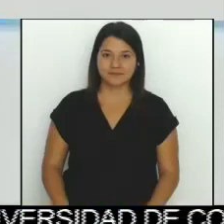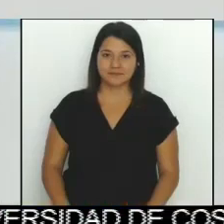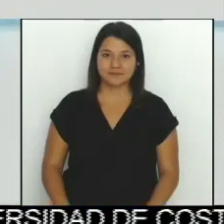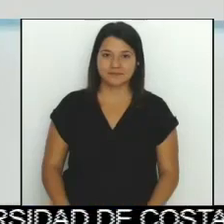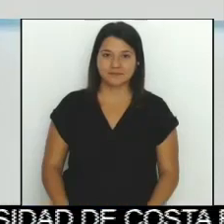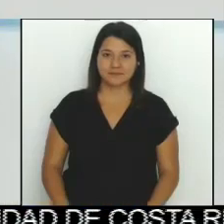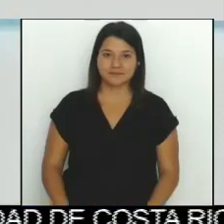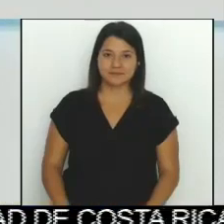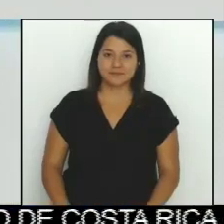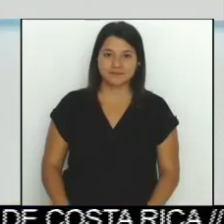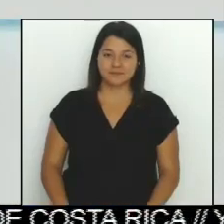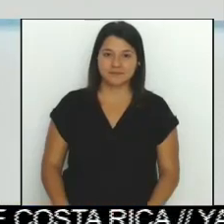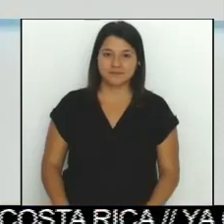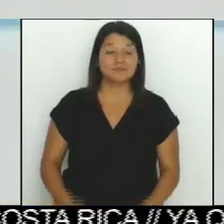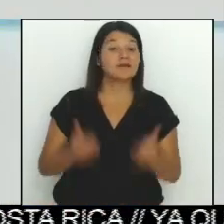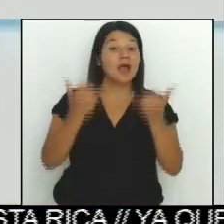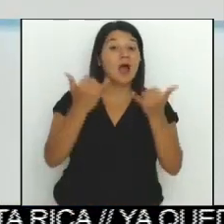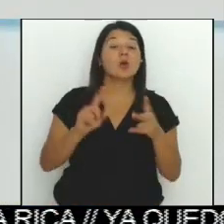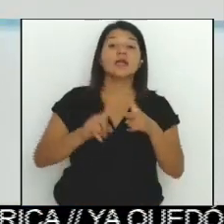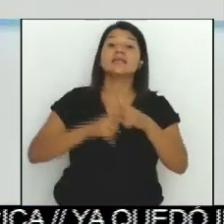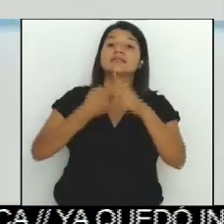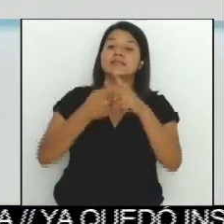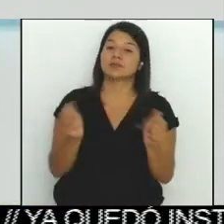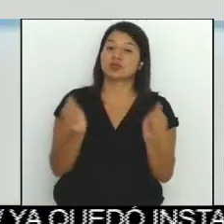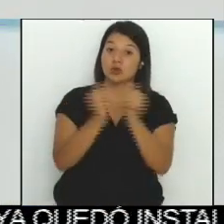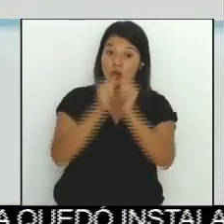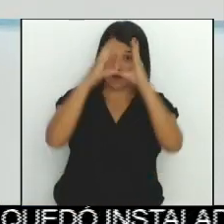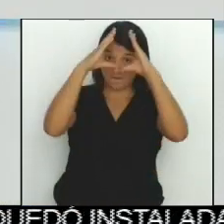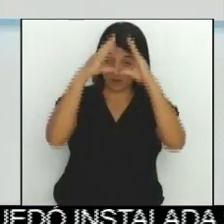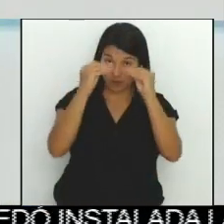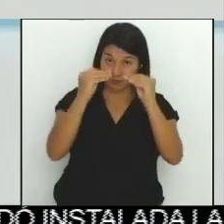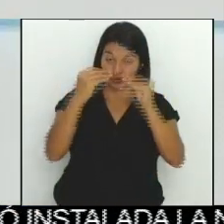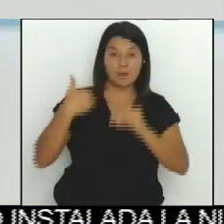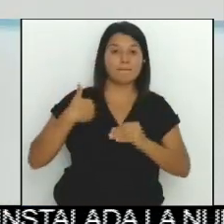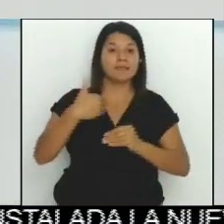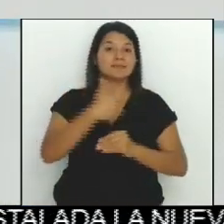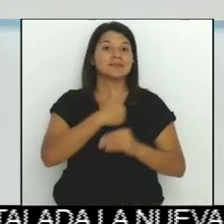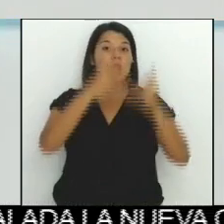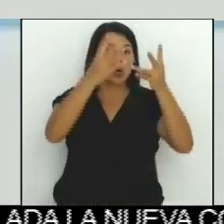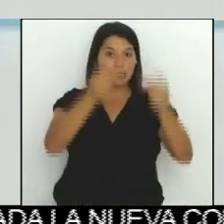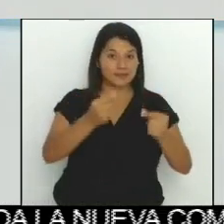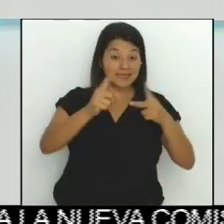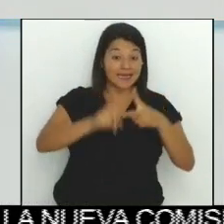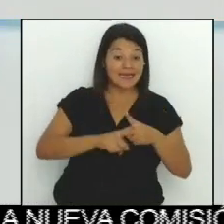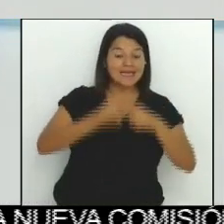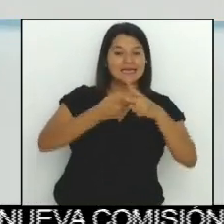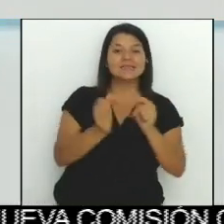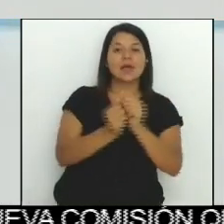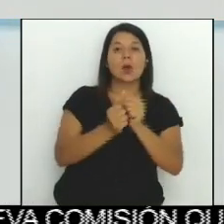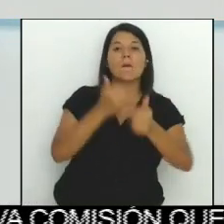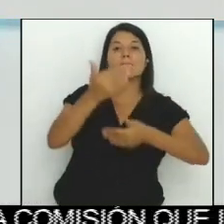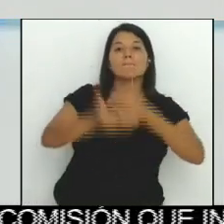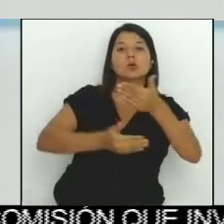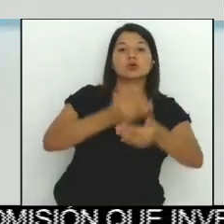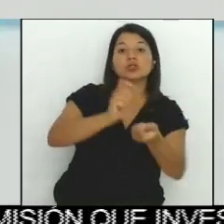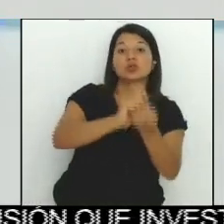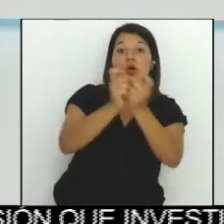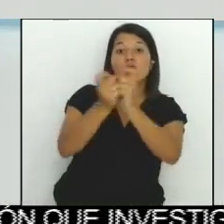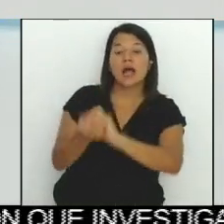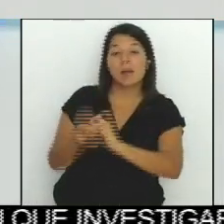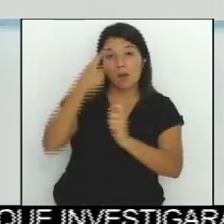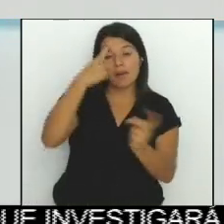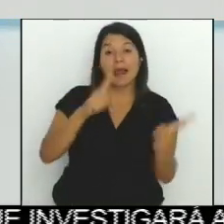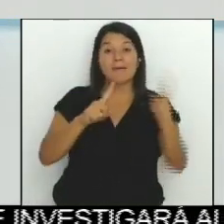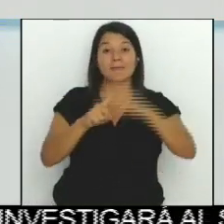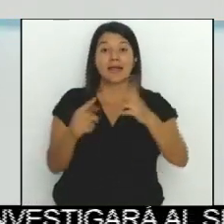Iniciamos con el detalle de las informaciones, el Ministerio de Hacienda iniciará con el proceso de cambio para la implementación de un nuevo sistema de